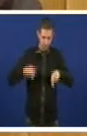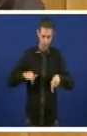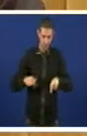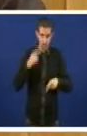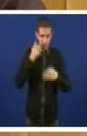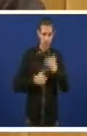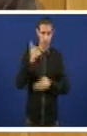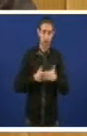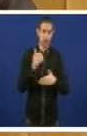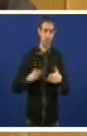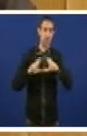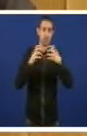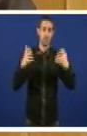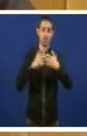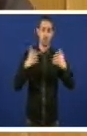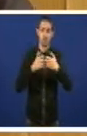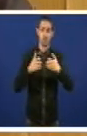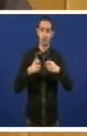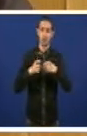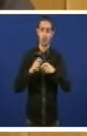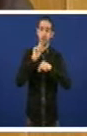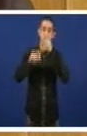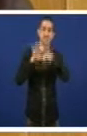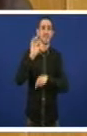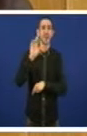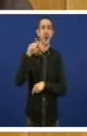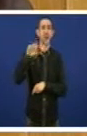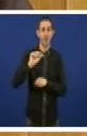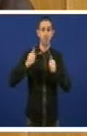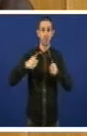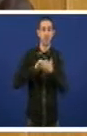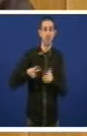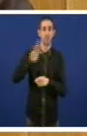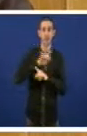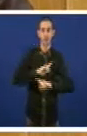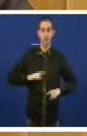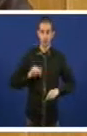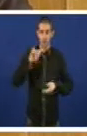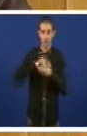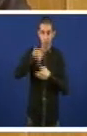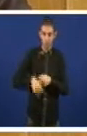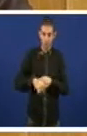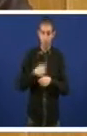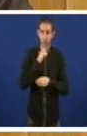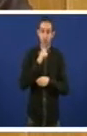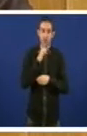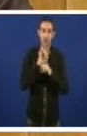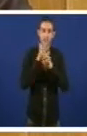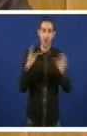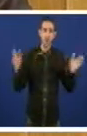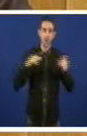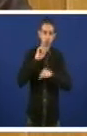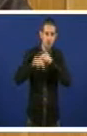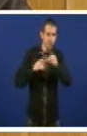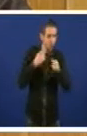na prensa un brote de sarna que se inicia o 3 de novembro e que a día de hoxe non está claro que estea